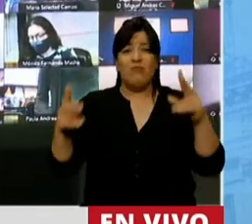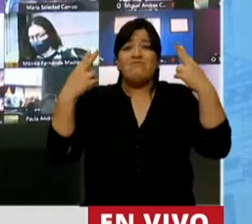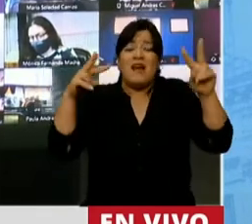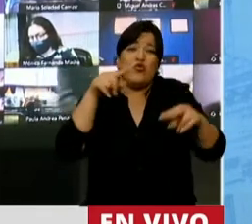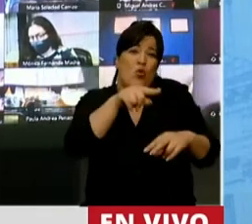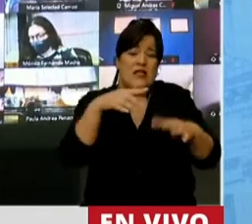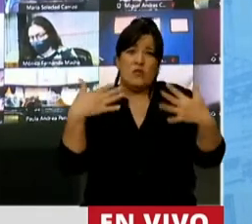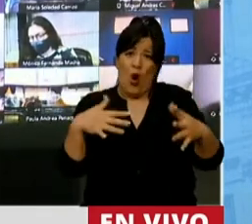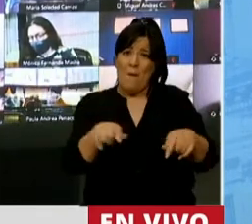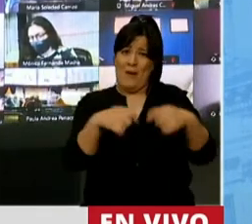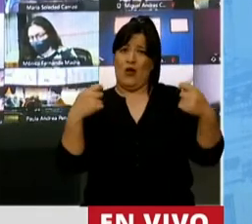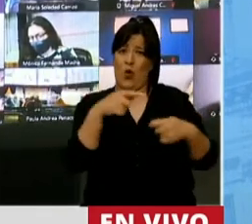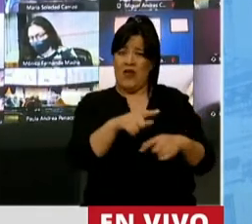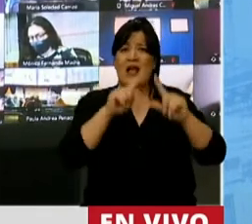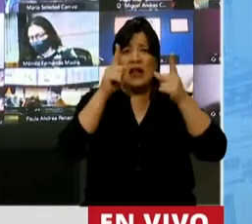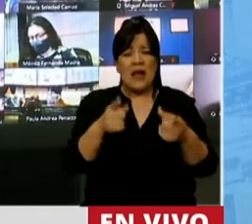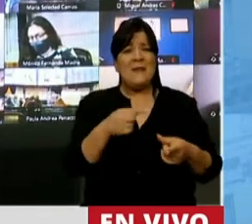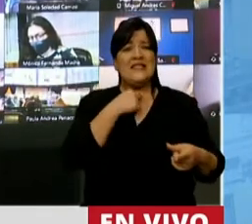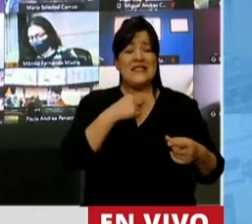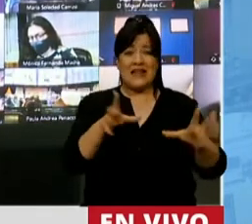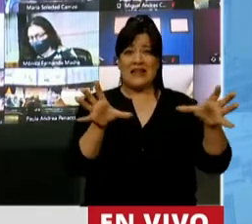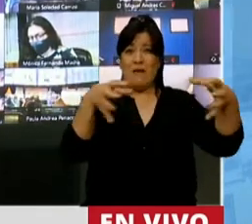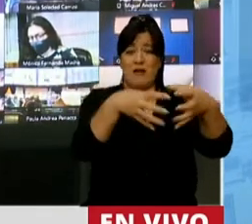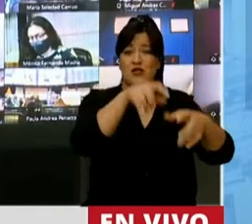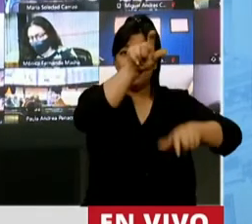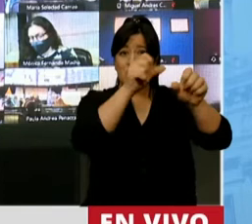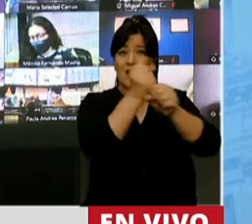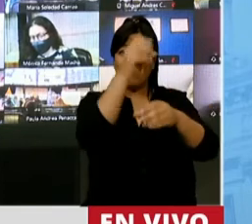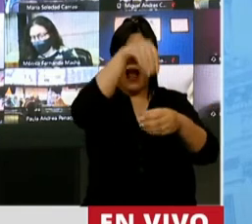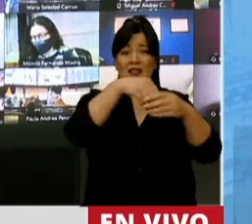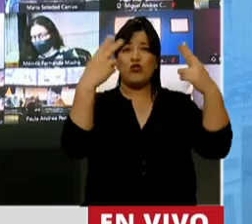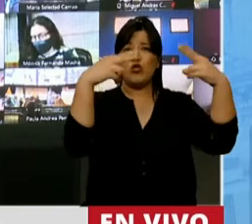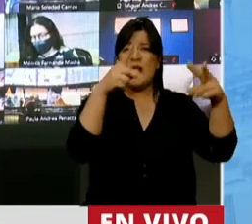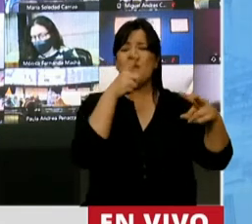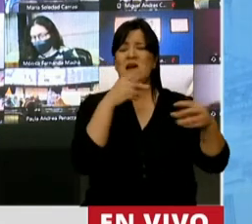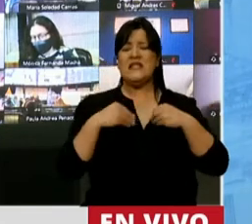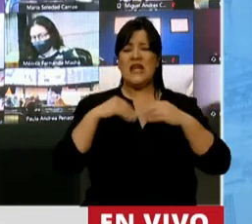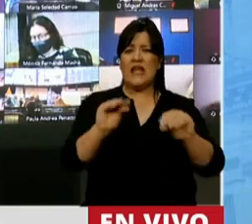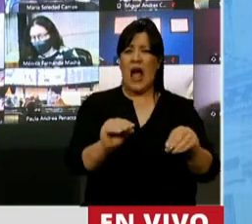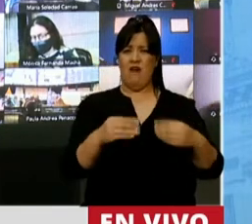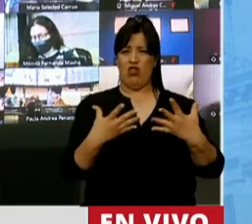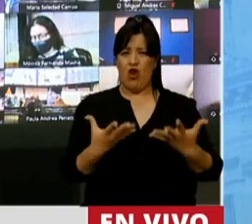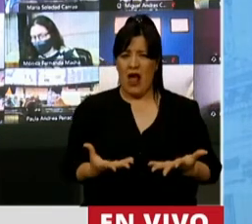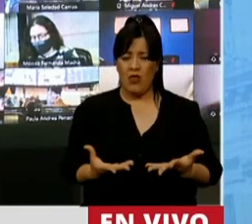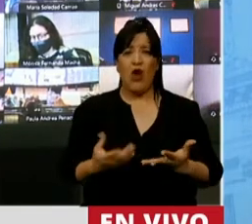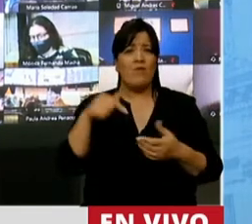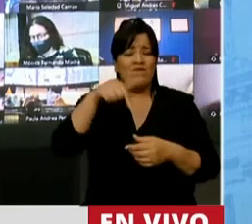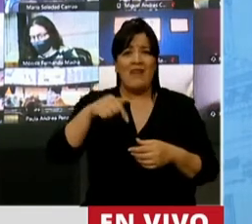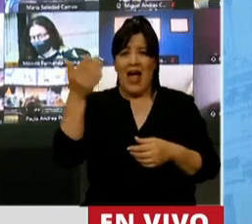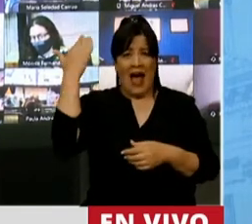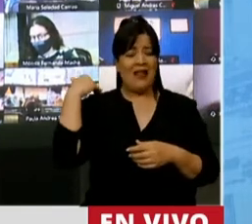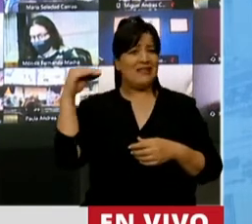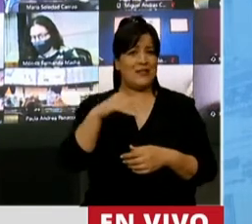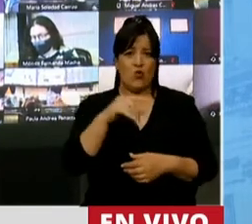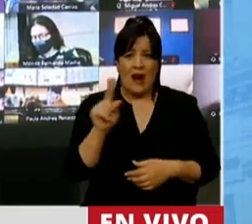vio perjudicado, sino que además se sintió abandonado. En aquel momento no fue suficiente y ahora el presupuesto que se